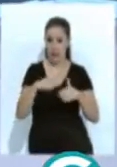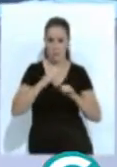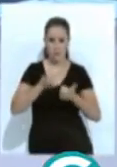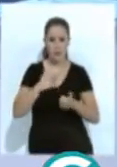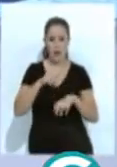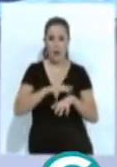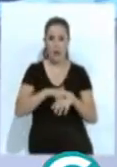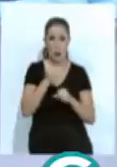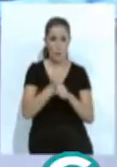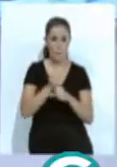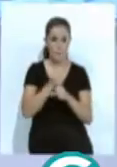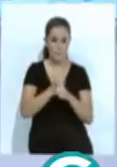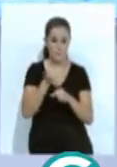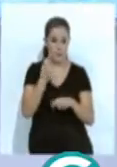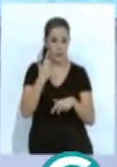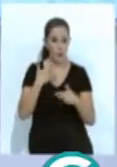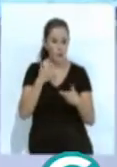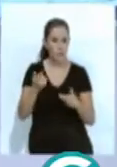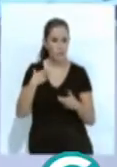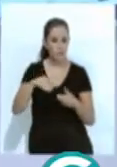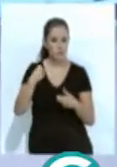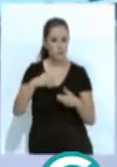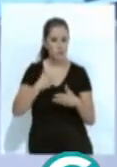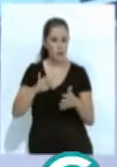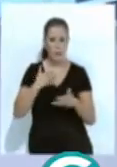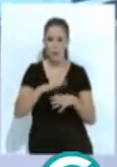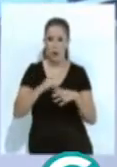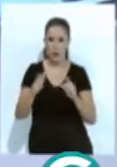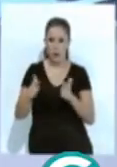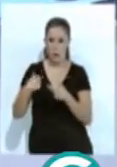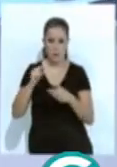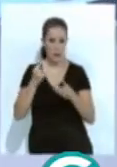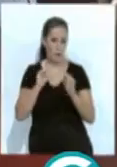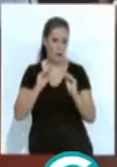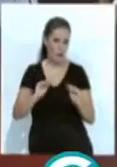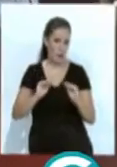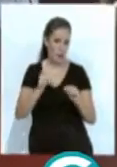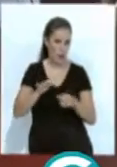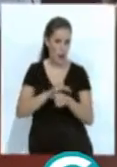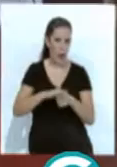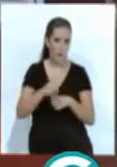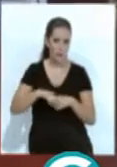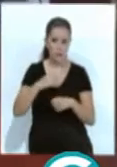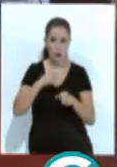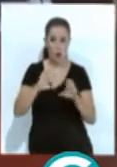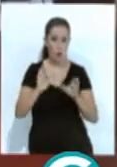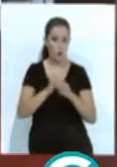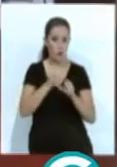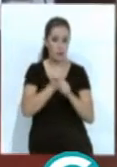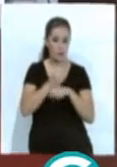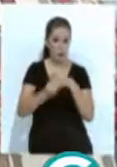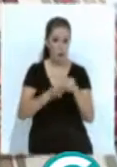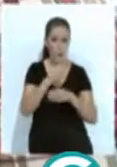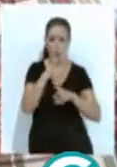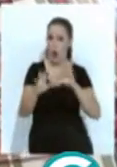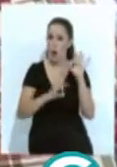delegado de Empleo, Alberto Cremades, ha presidido las primeras reuniones para la formación en la provincia. Estos grupos de trabajo están formados por